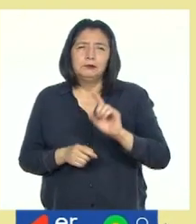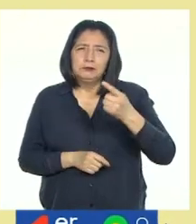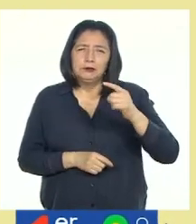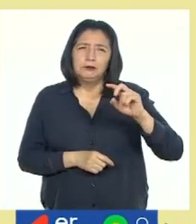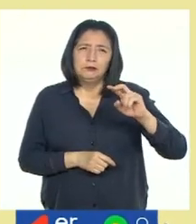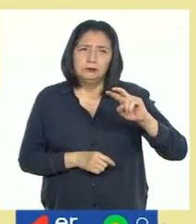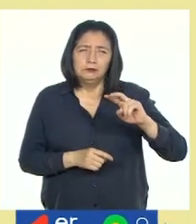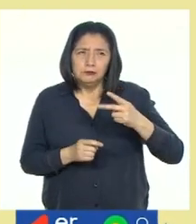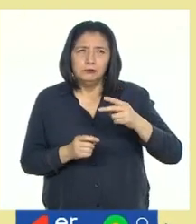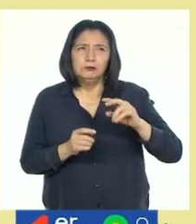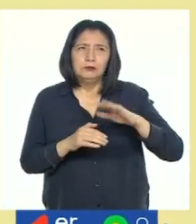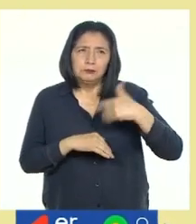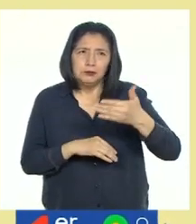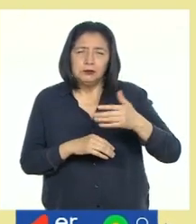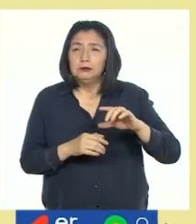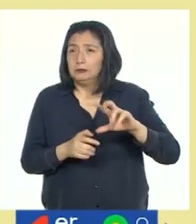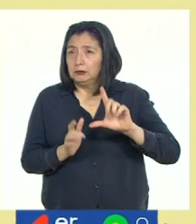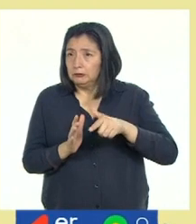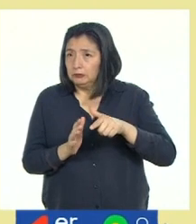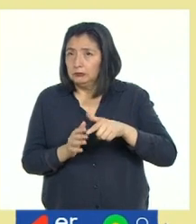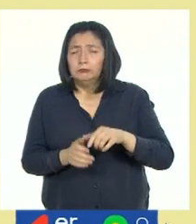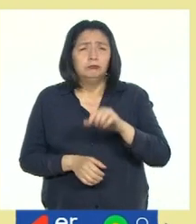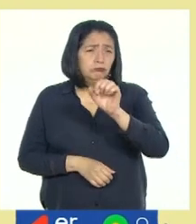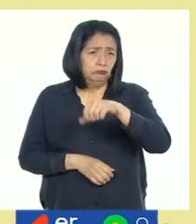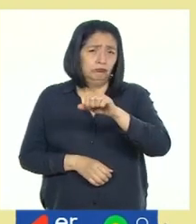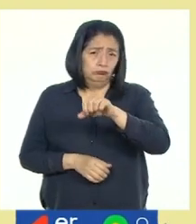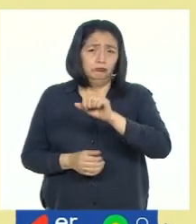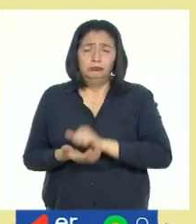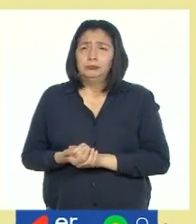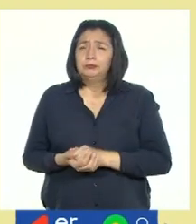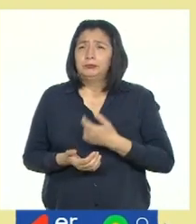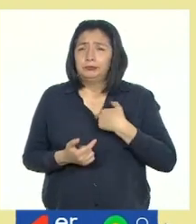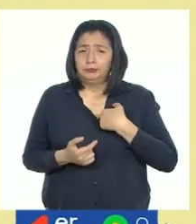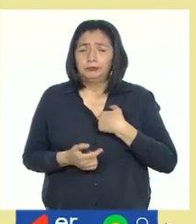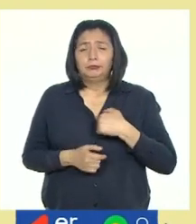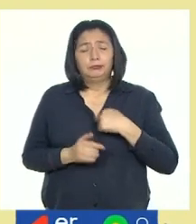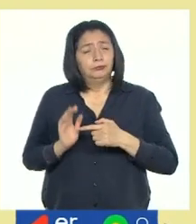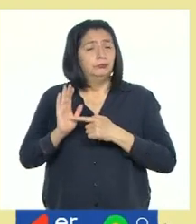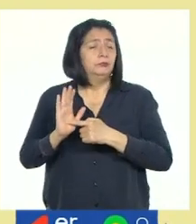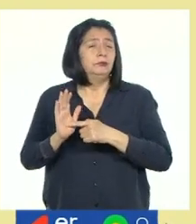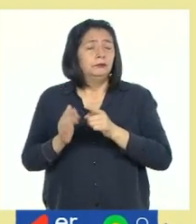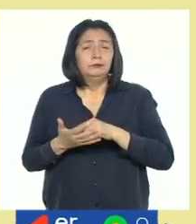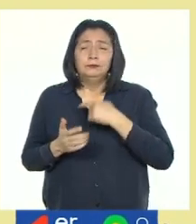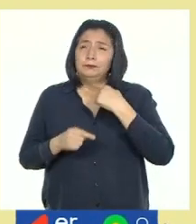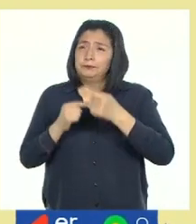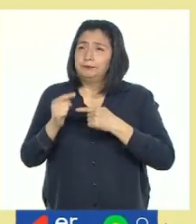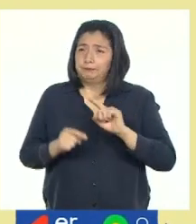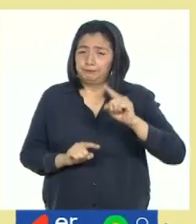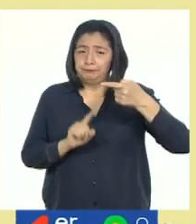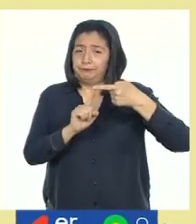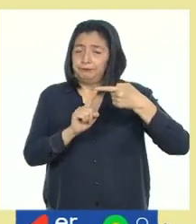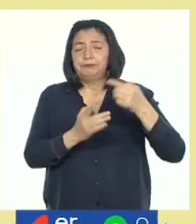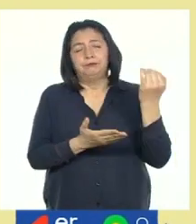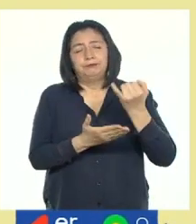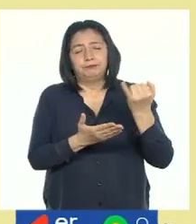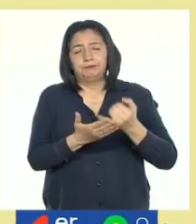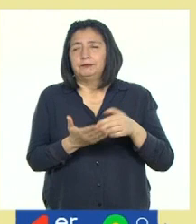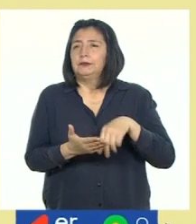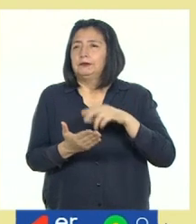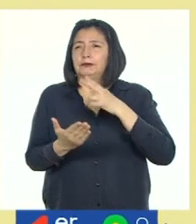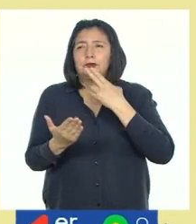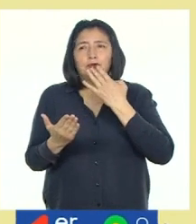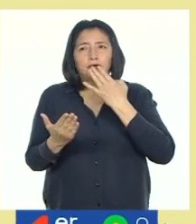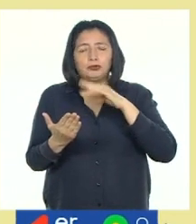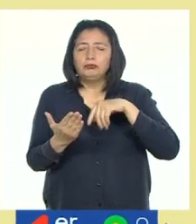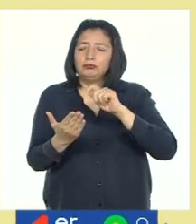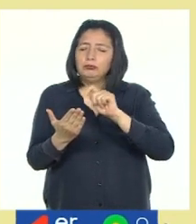luego y después? Así es. En mi presentación conté que primero los dibujé y pinté.